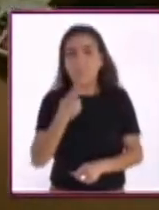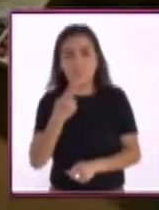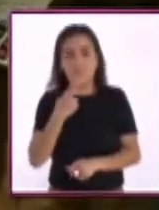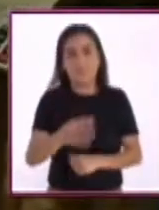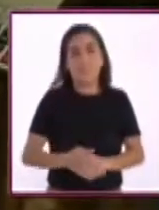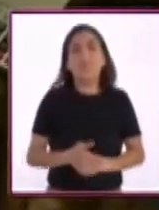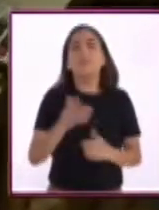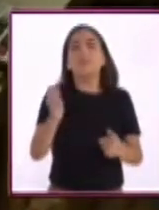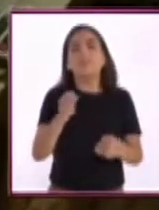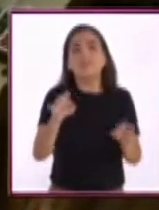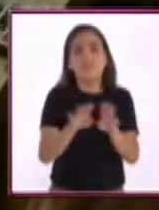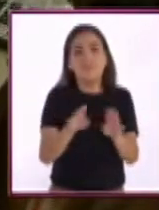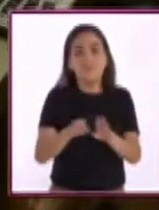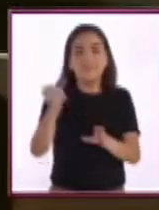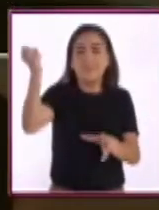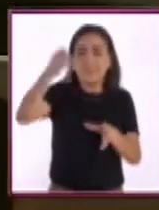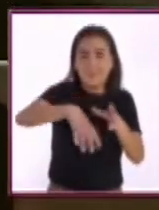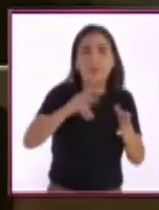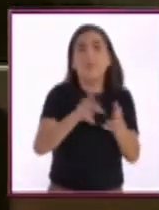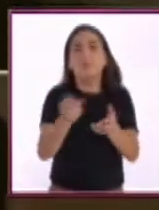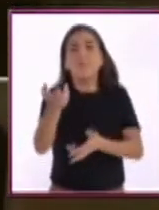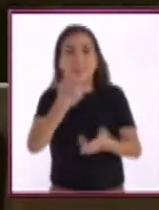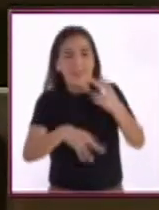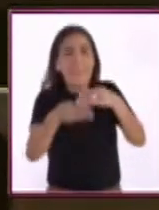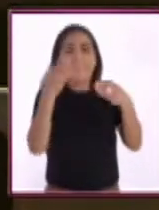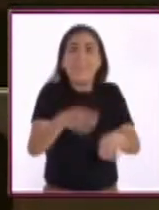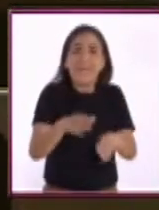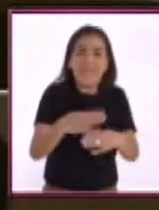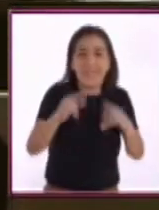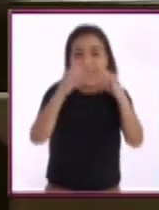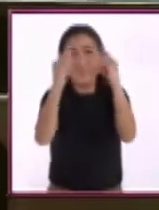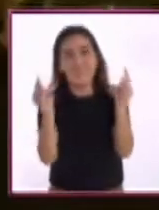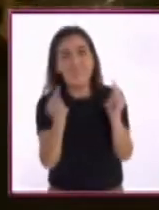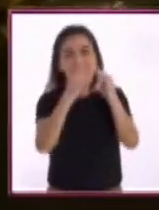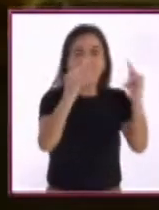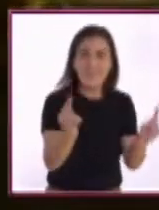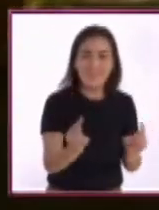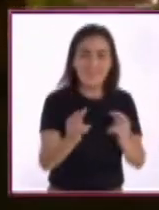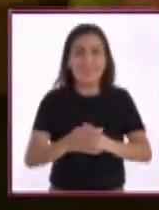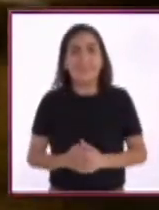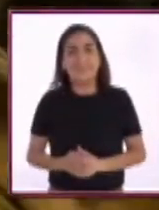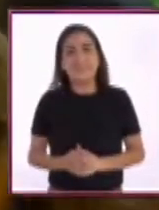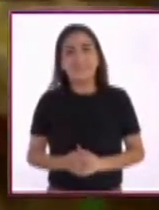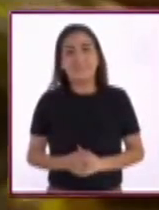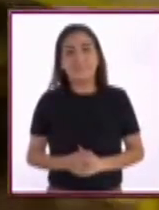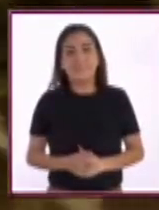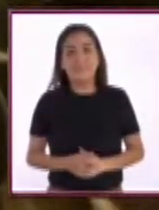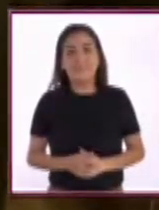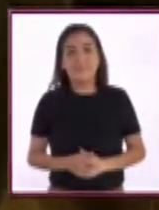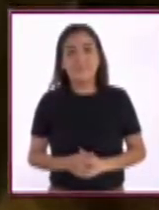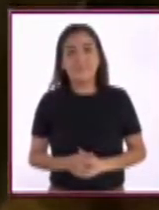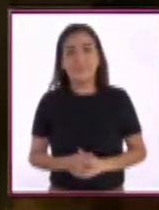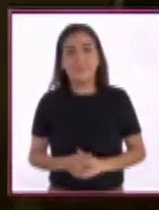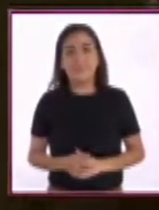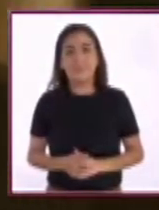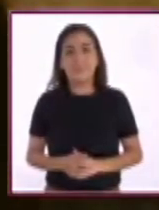duraderas, ¿no? minimizar los empaques, regresar a los pequeños mercaditos. Como esta, miren,